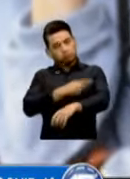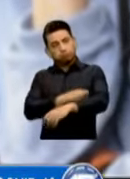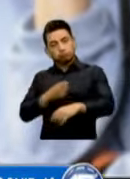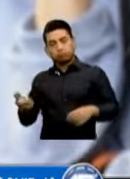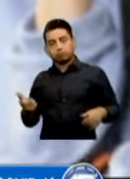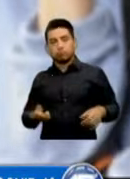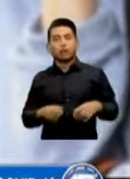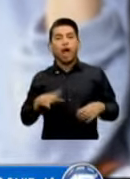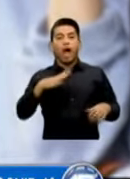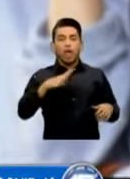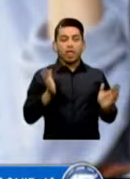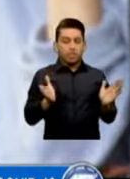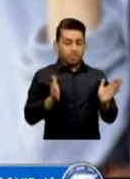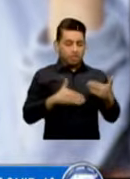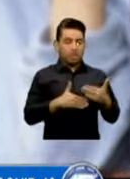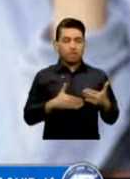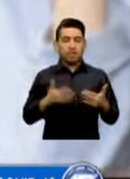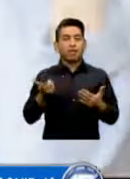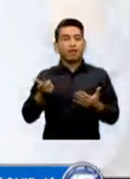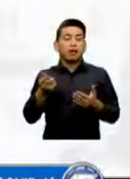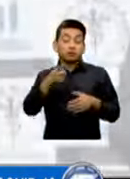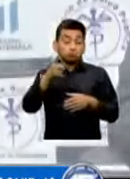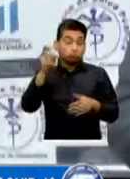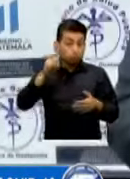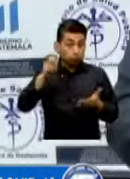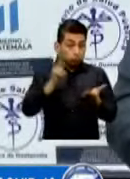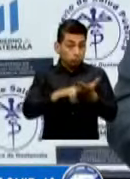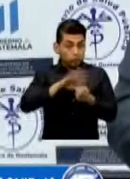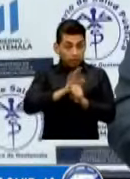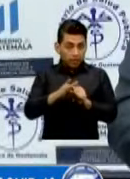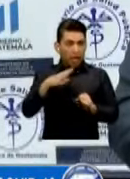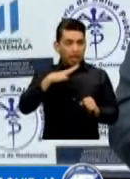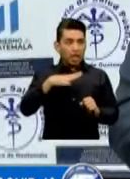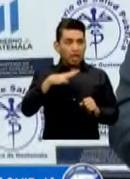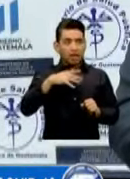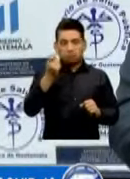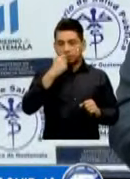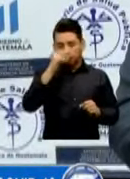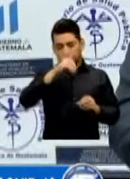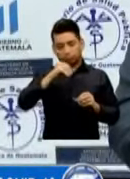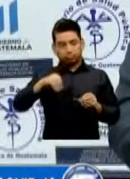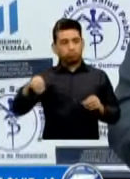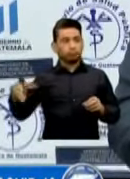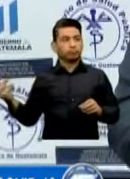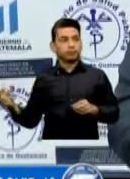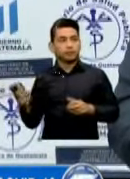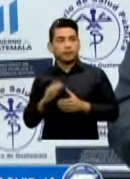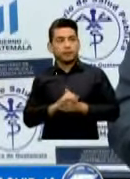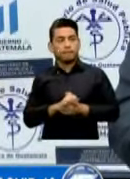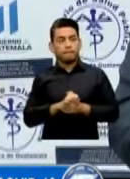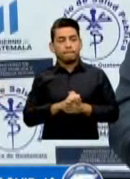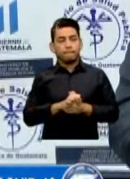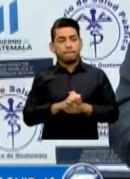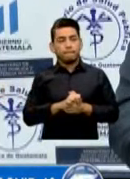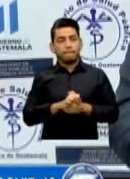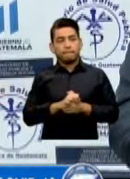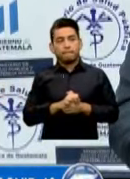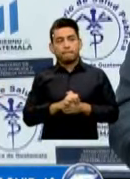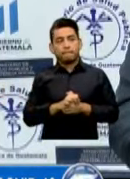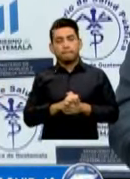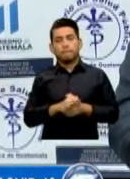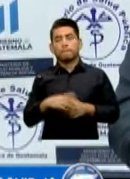Para entregar A la población Que resulte Contagiada 1.231 Puestos De vacunación